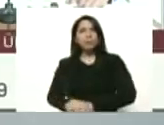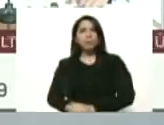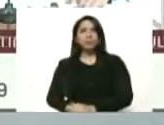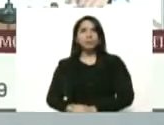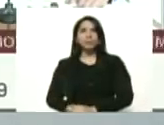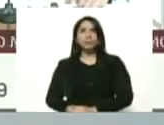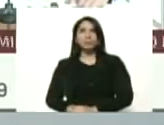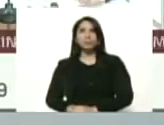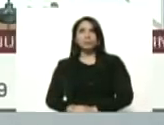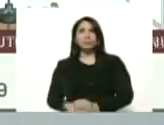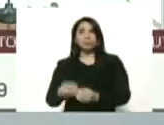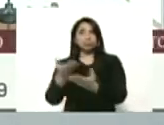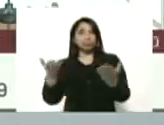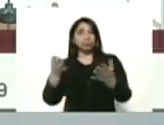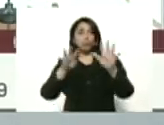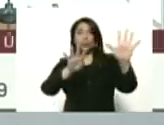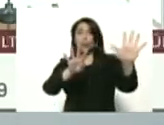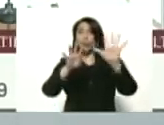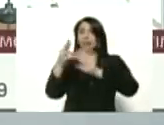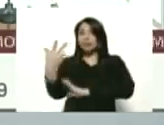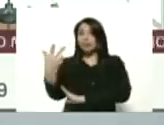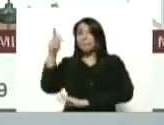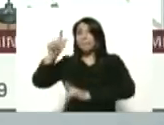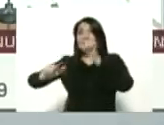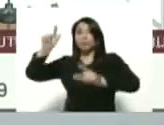ahí está 93 casos hoy